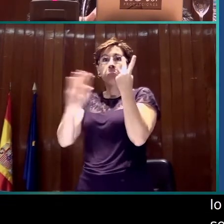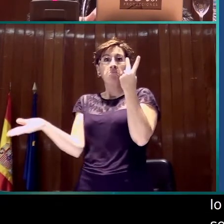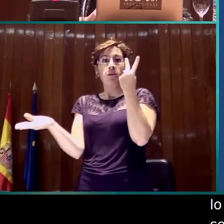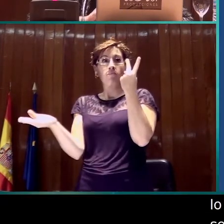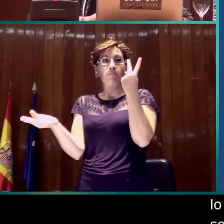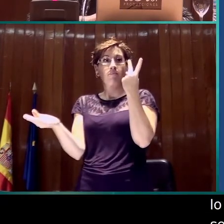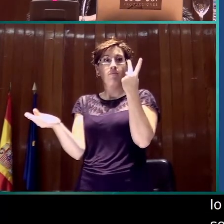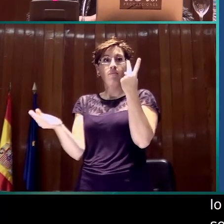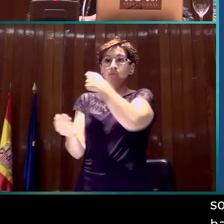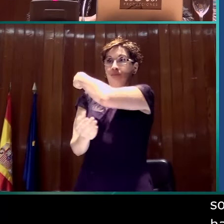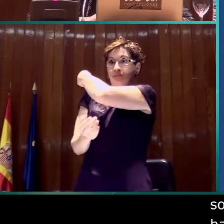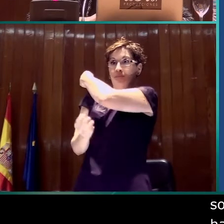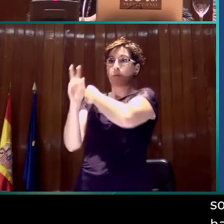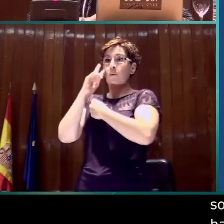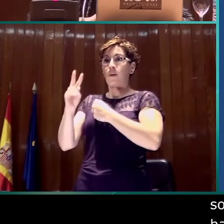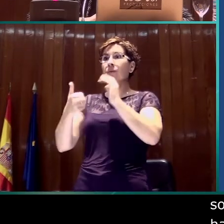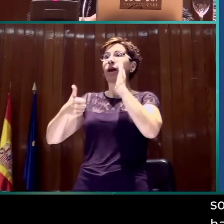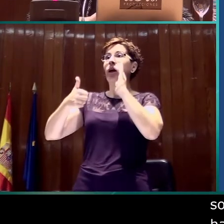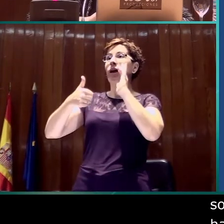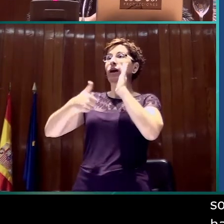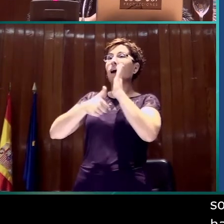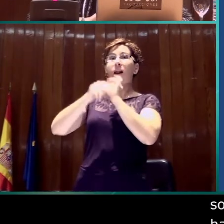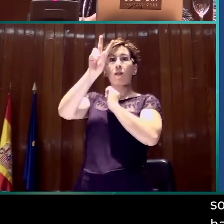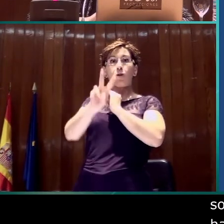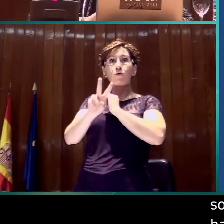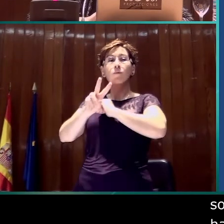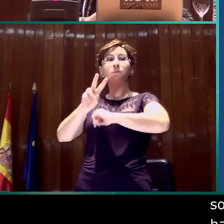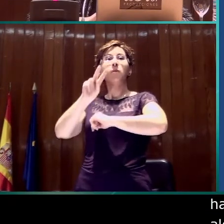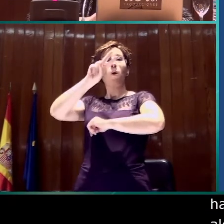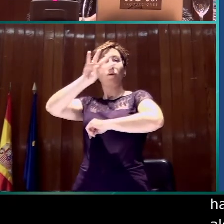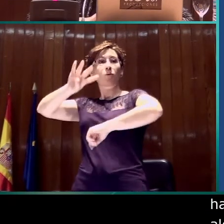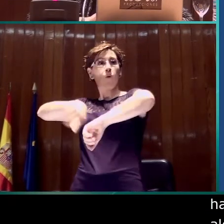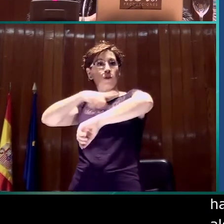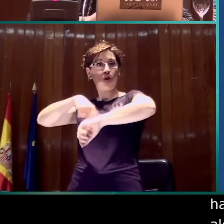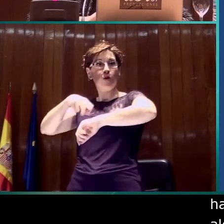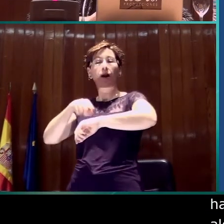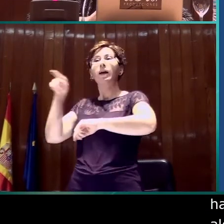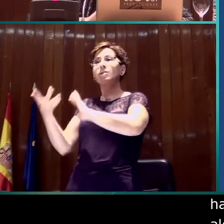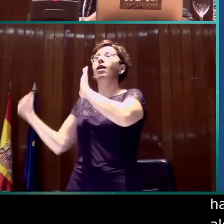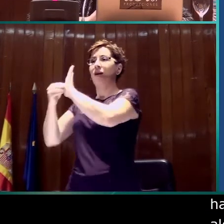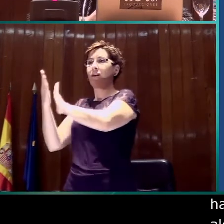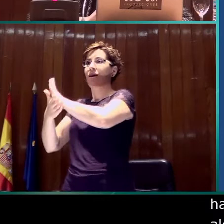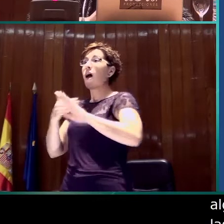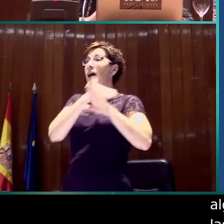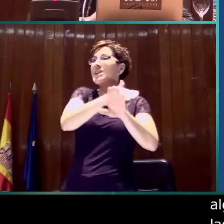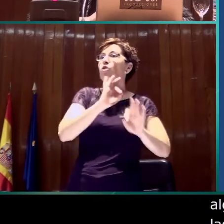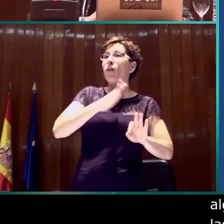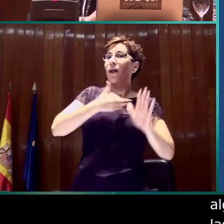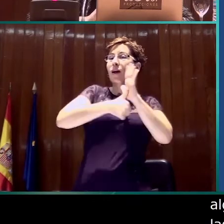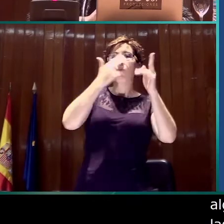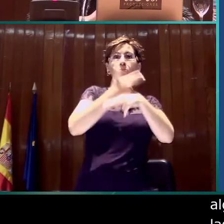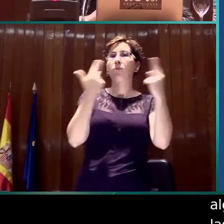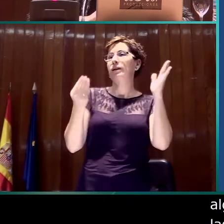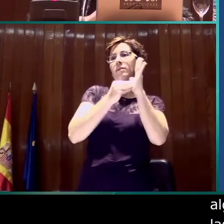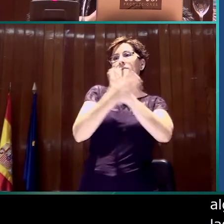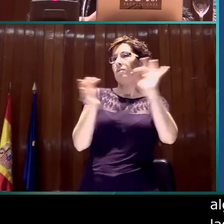que aparecen aquí reflejadas, la 2 y Canal 24 horas. El resto de cadenas públicas de cobertura estatal no llegaron a incorporar signado. Y ninguna